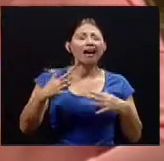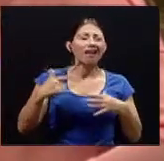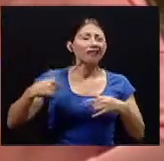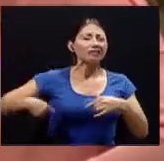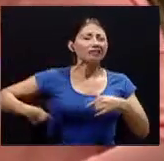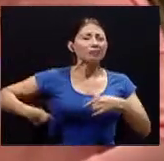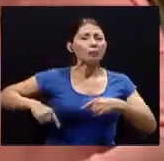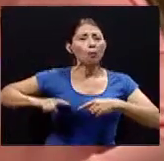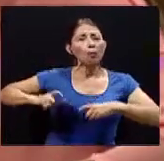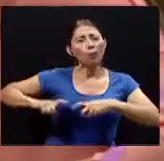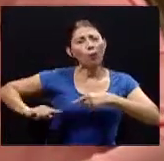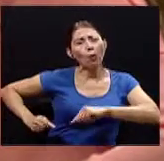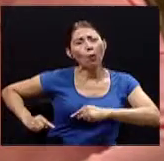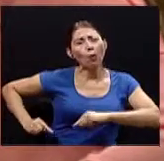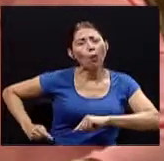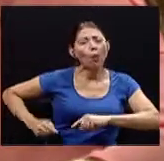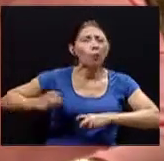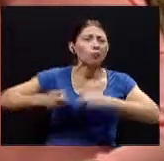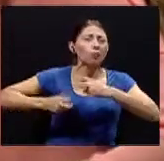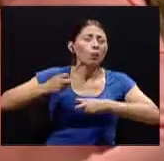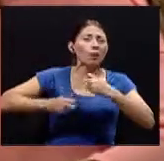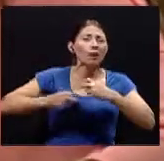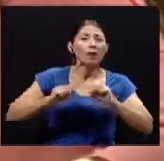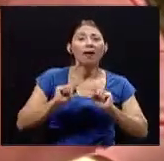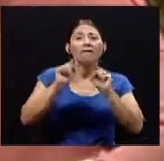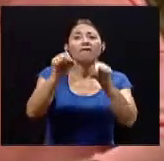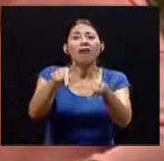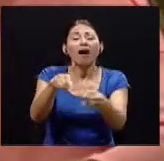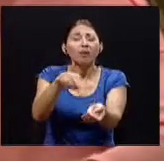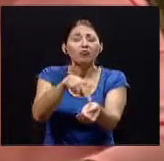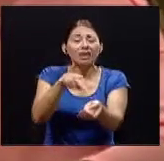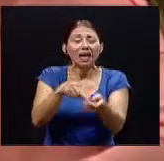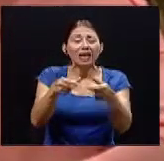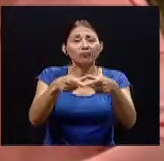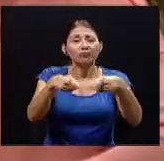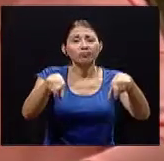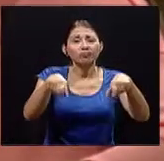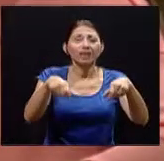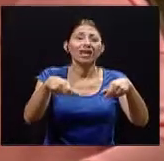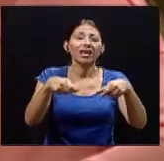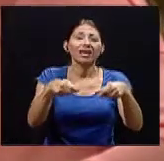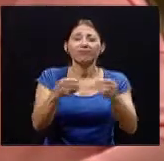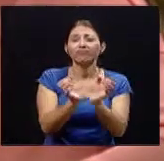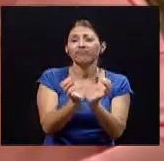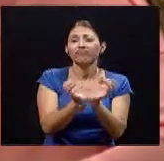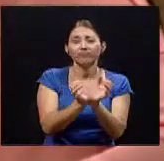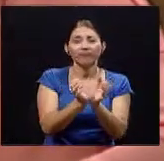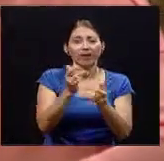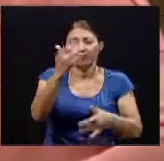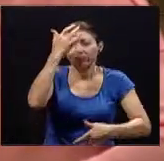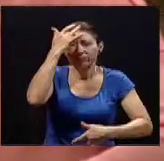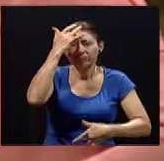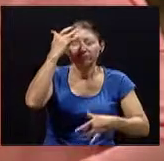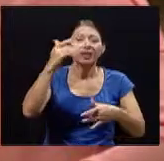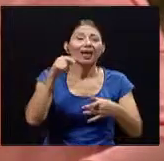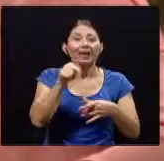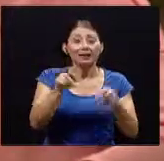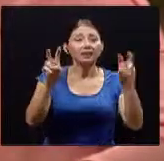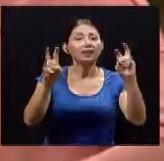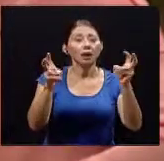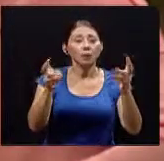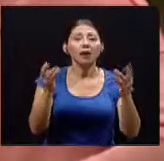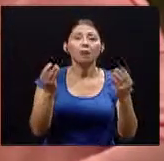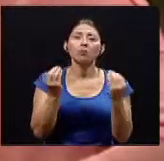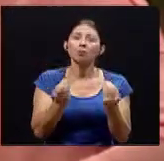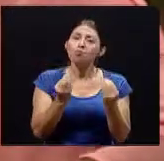tiene problemas de columna que tiene dolores, que va y se incapacita entonces realmente es un tema que creo que